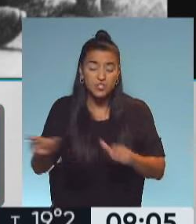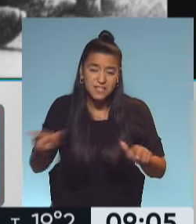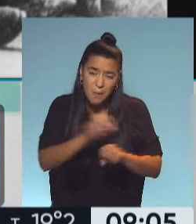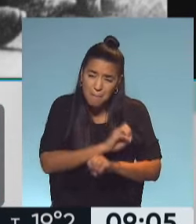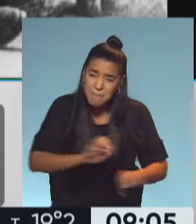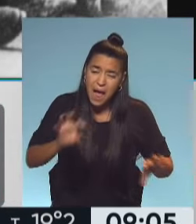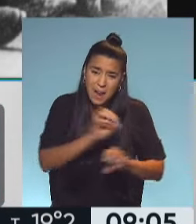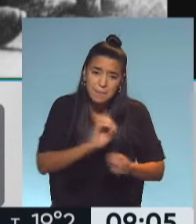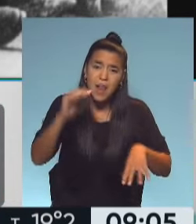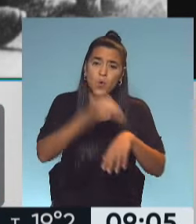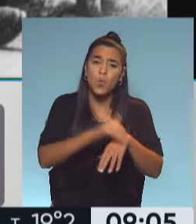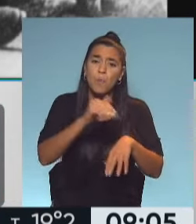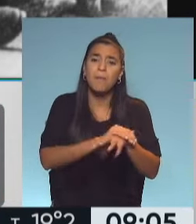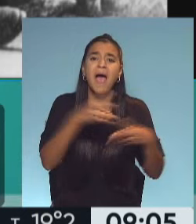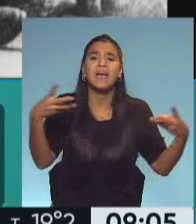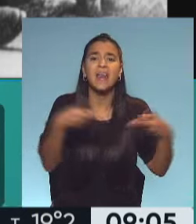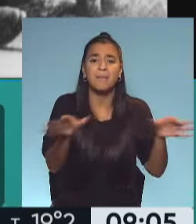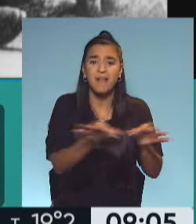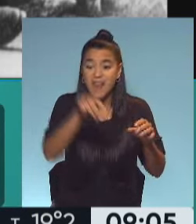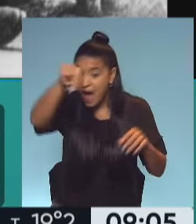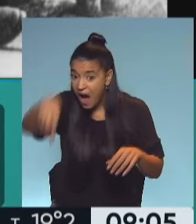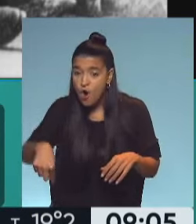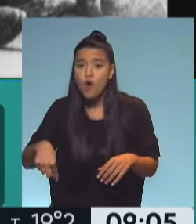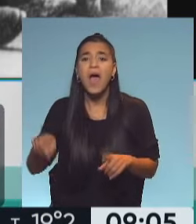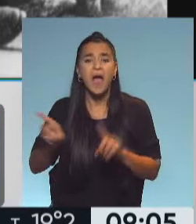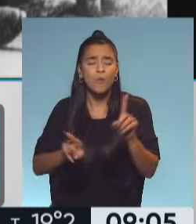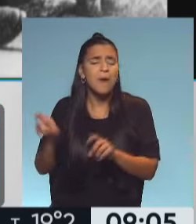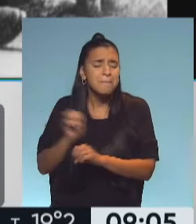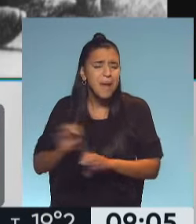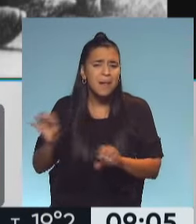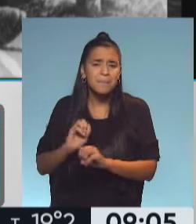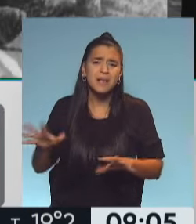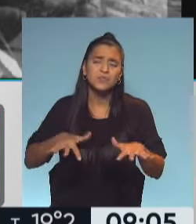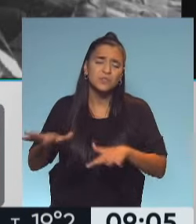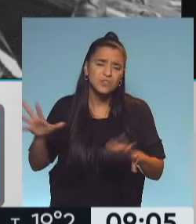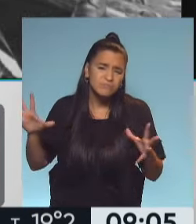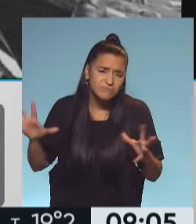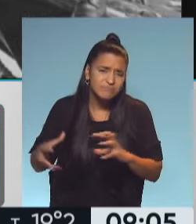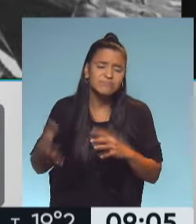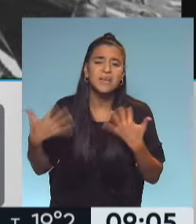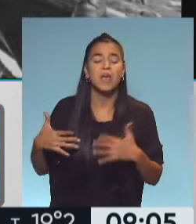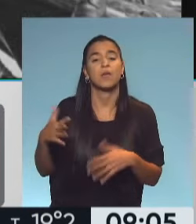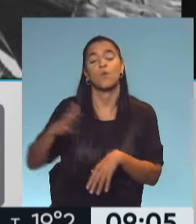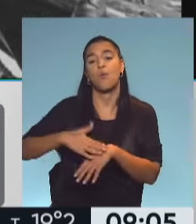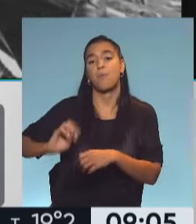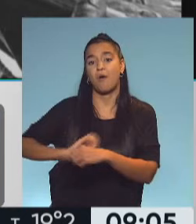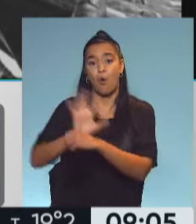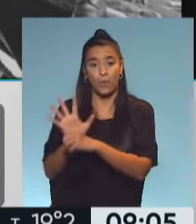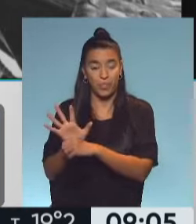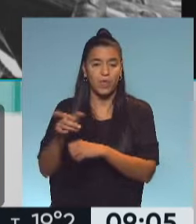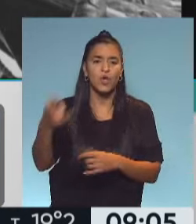a raíz de la guerra de Malvinas y quizás ahora quienes están también en una situación crítica respecto a la enfermedad del COVID.